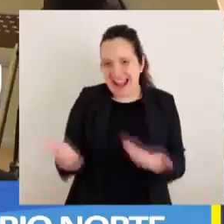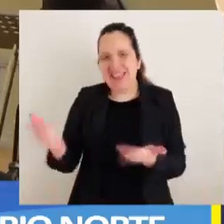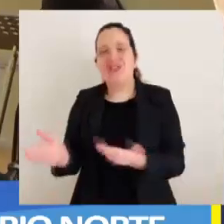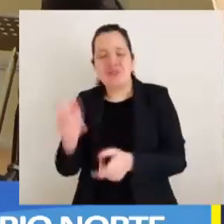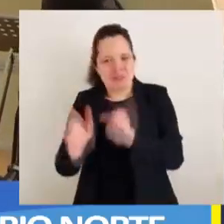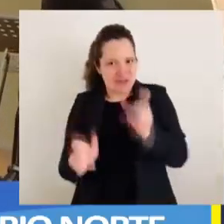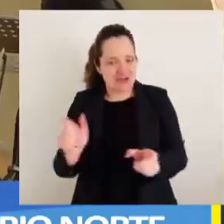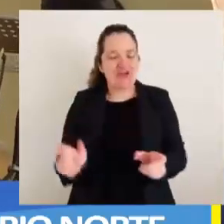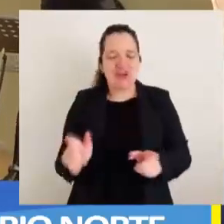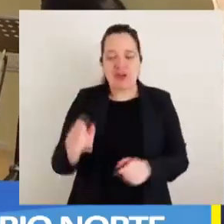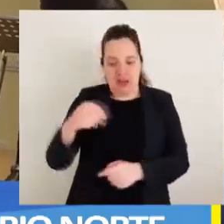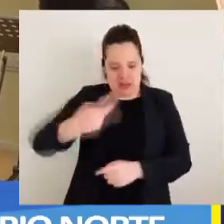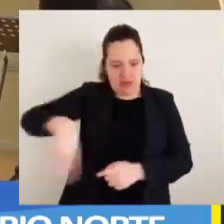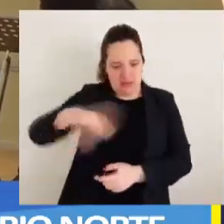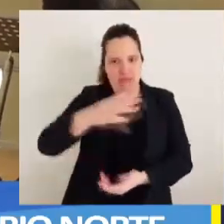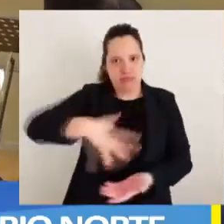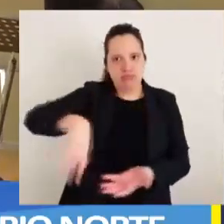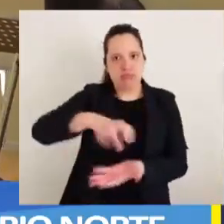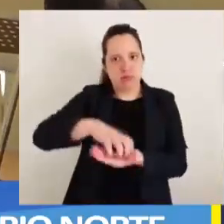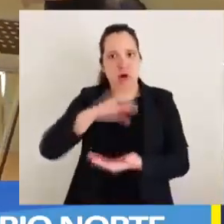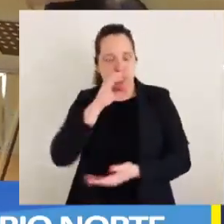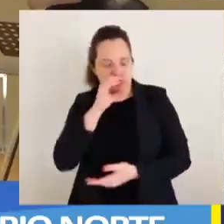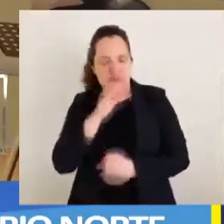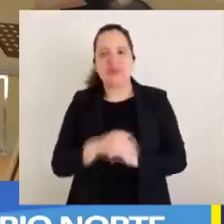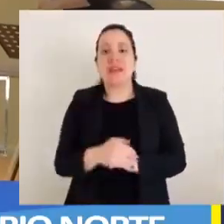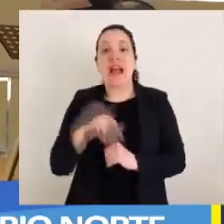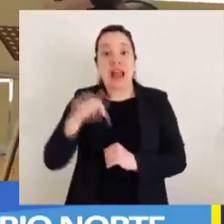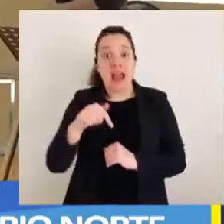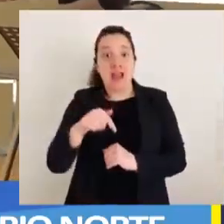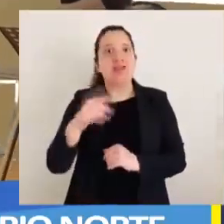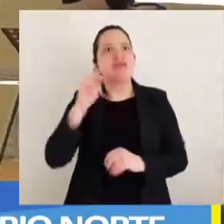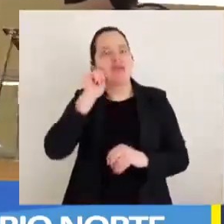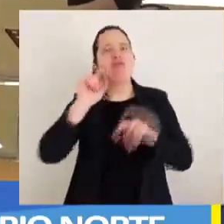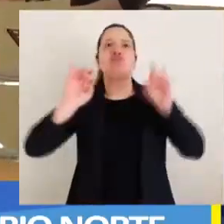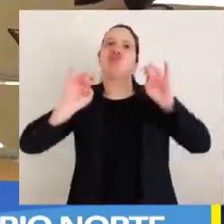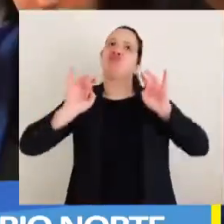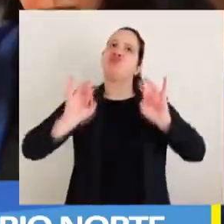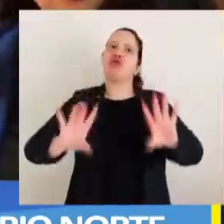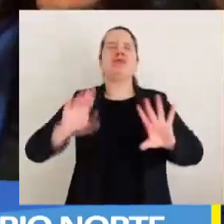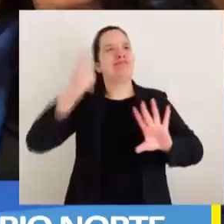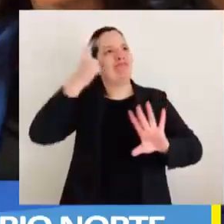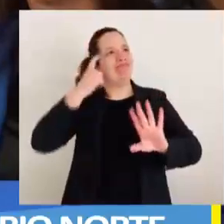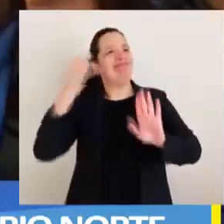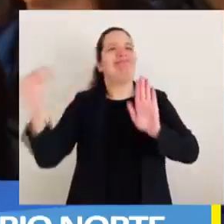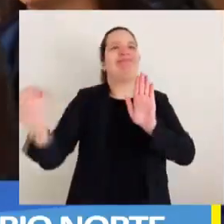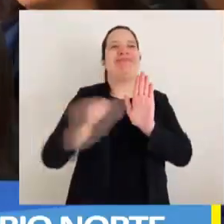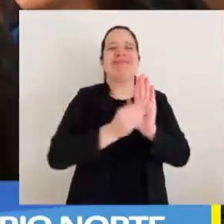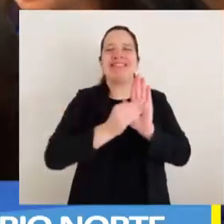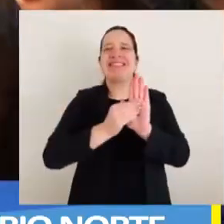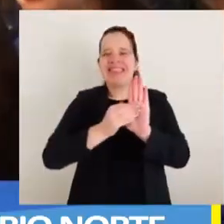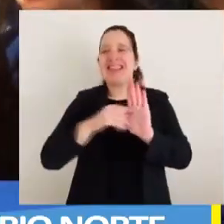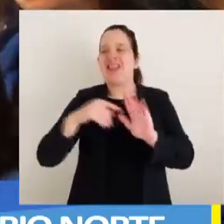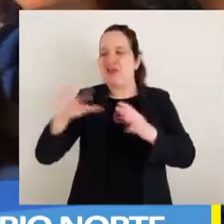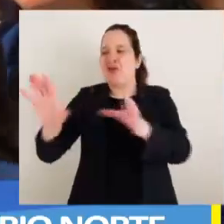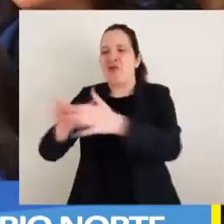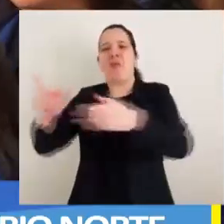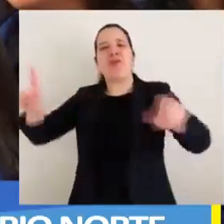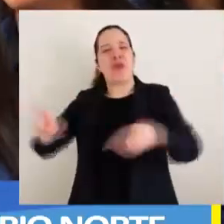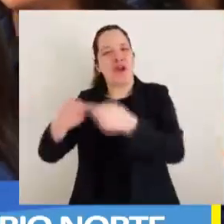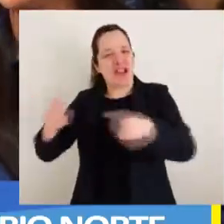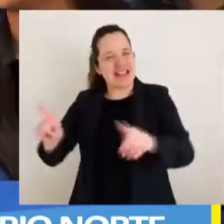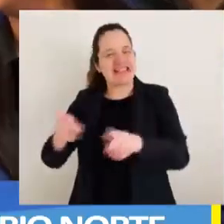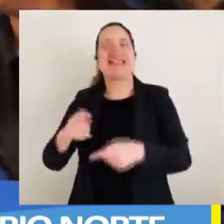crecimiento personal de los jóvenes de la comunidad. Este encuentro marca un hito en la trayectoria de la Orquesta Infanto-Juvenil y refuerza la